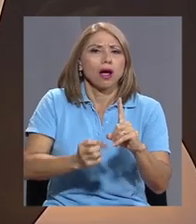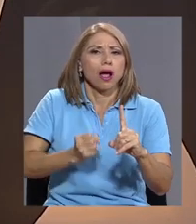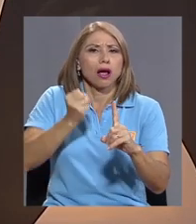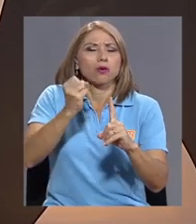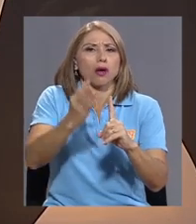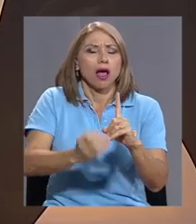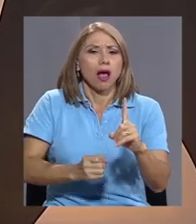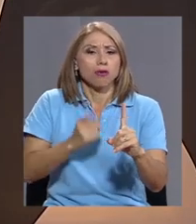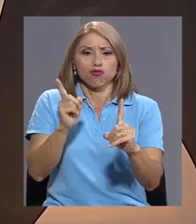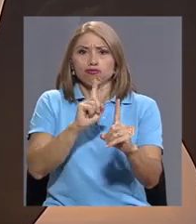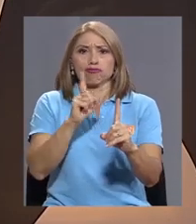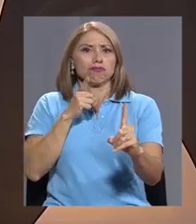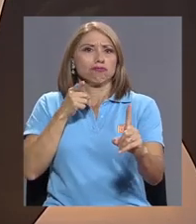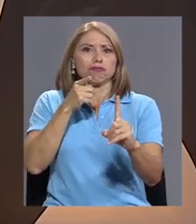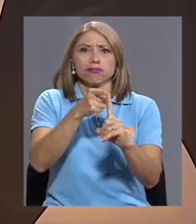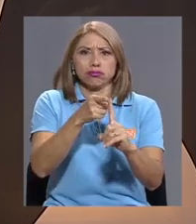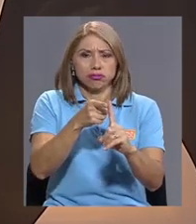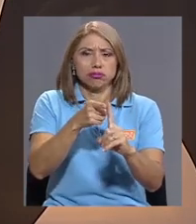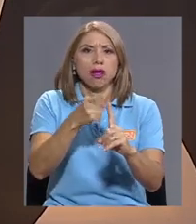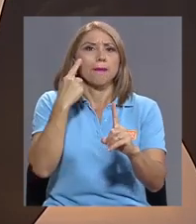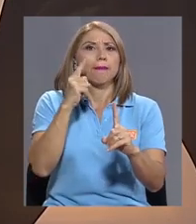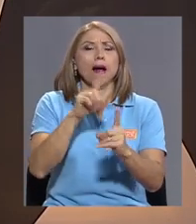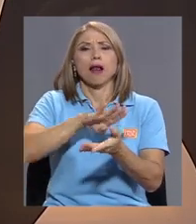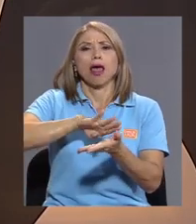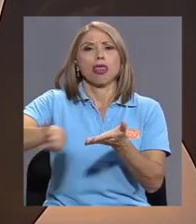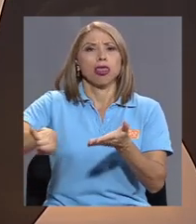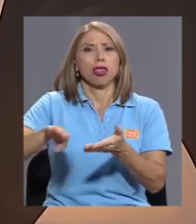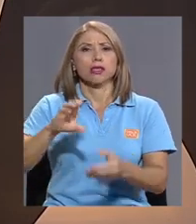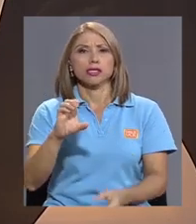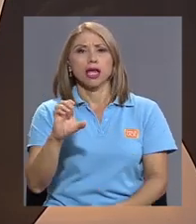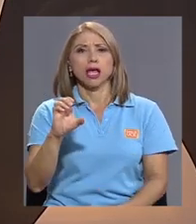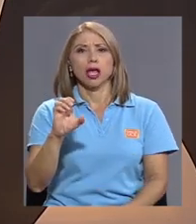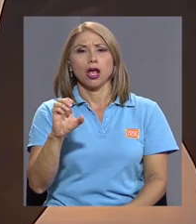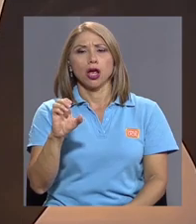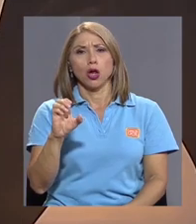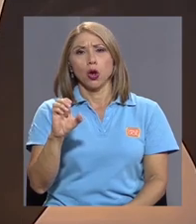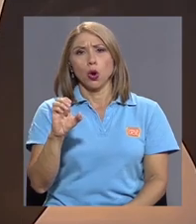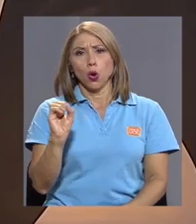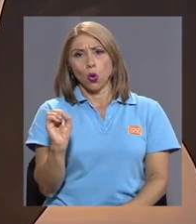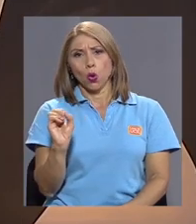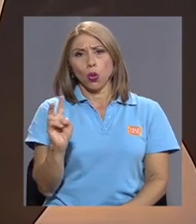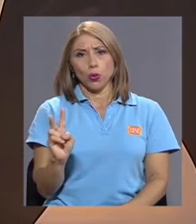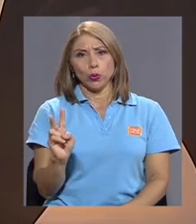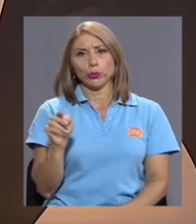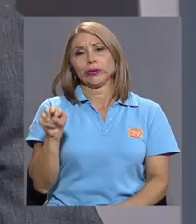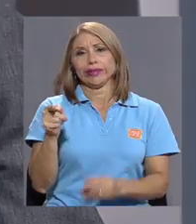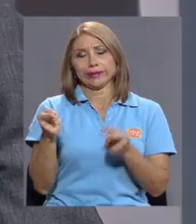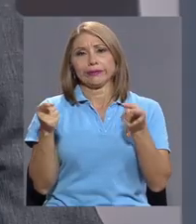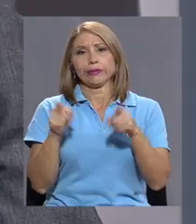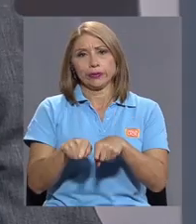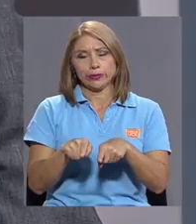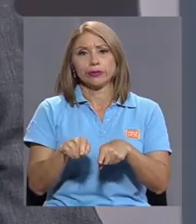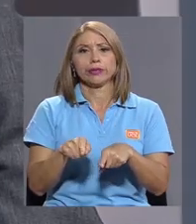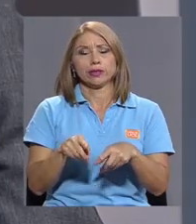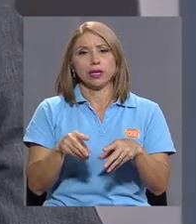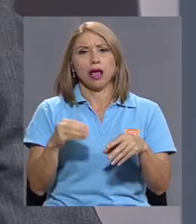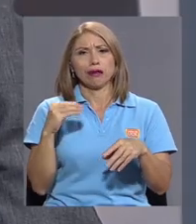de toneladas de CO2, que básicamente es el producto, digamos, que está produciendo la carbonización. Bueno,